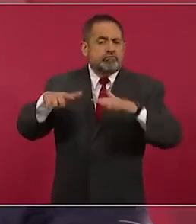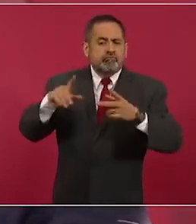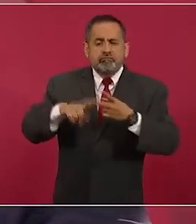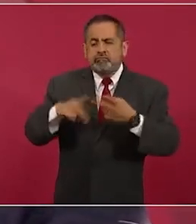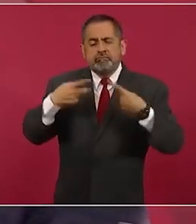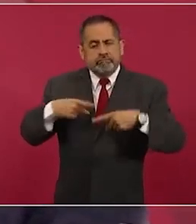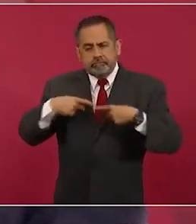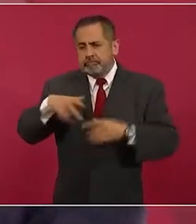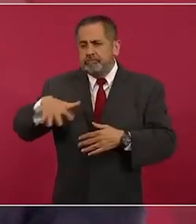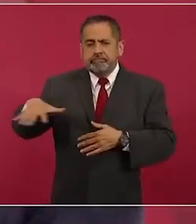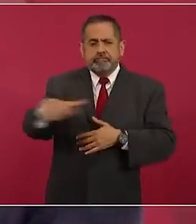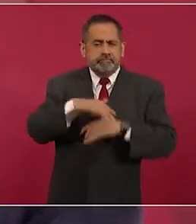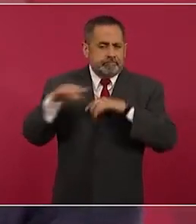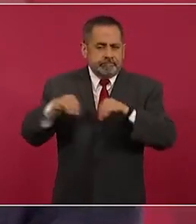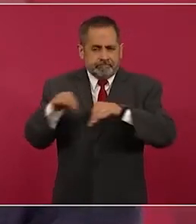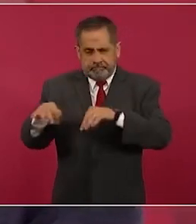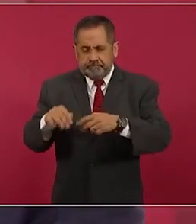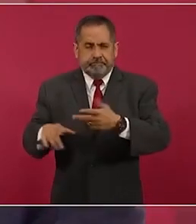empleos